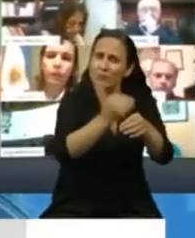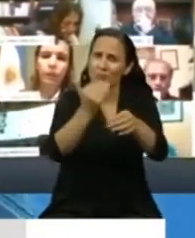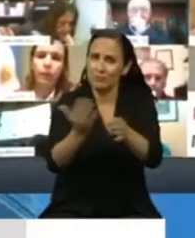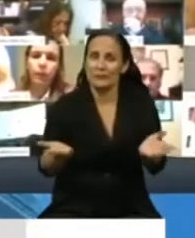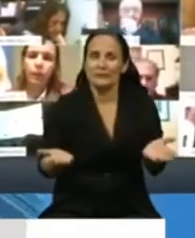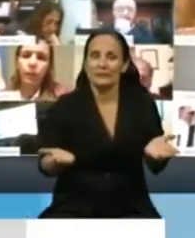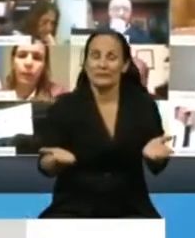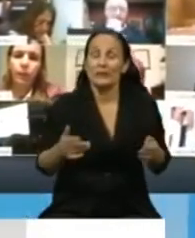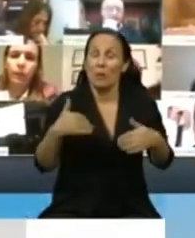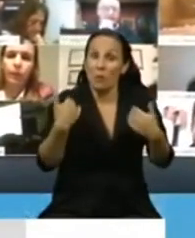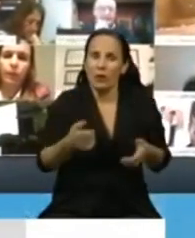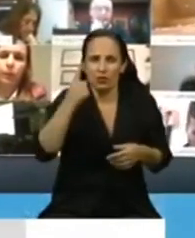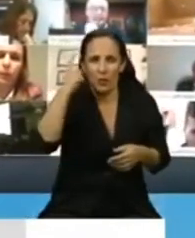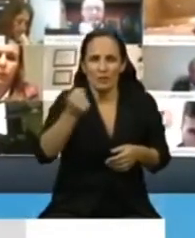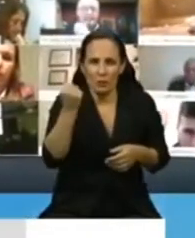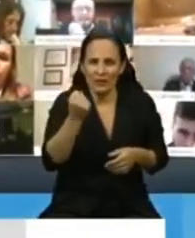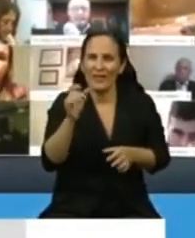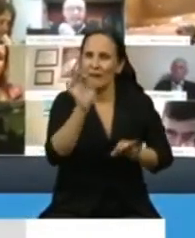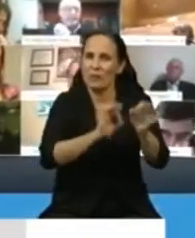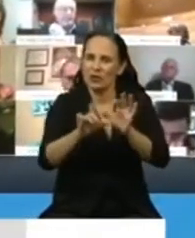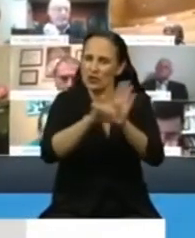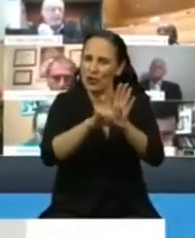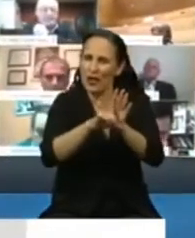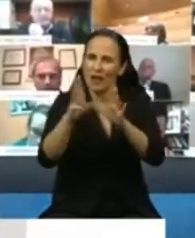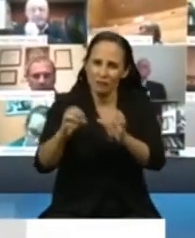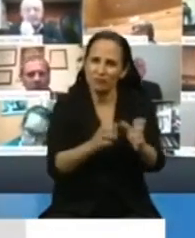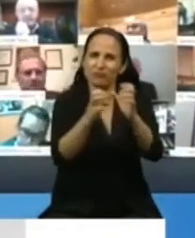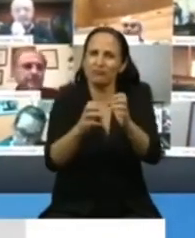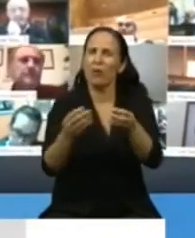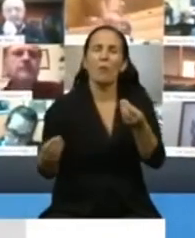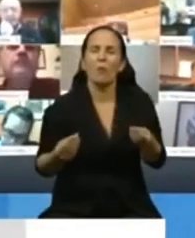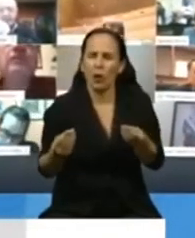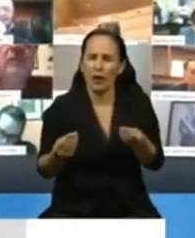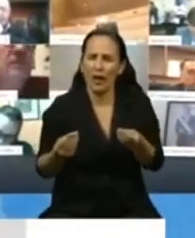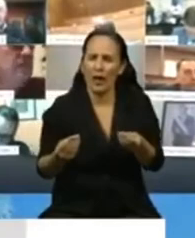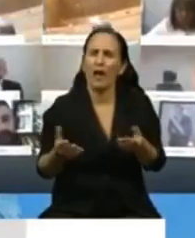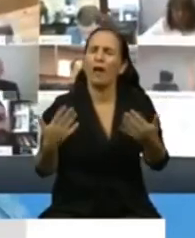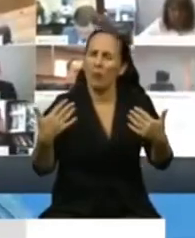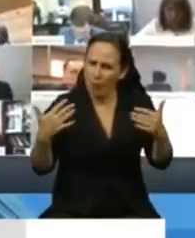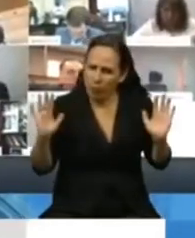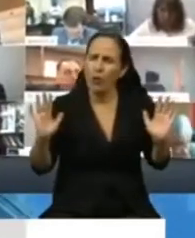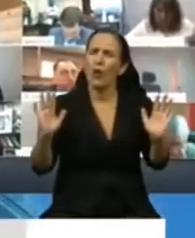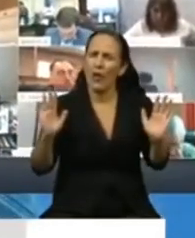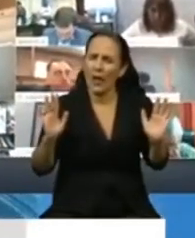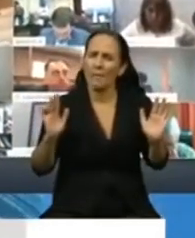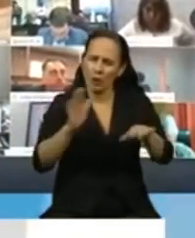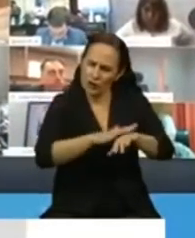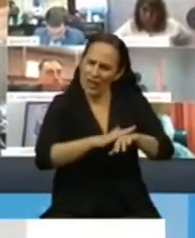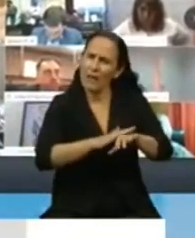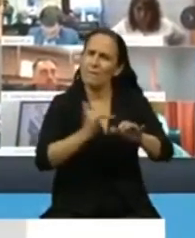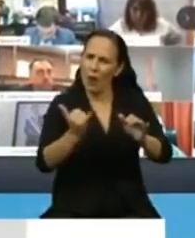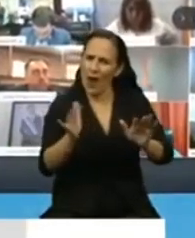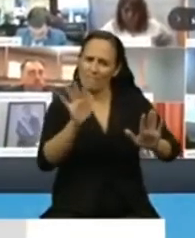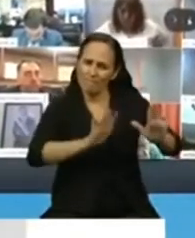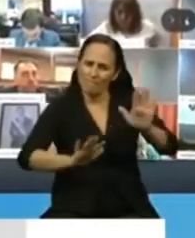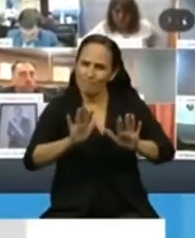proyecto porque estamos verdaderamente a tiempo de tomar las decisiones pertinentes para blindar